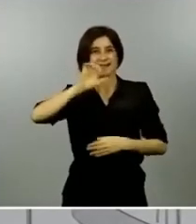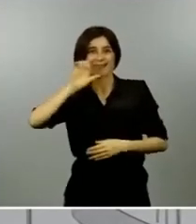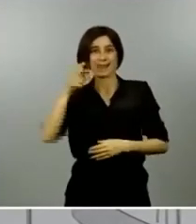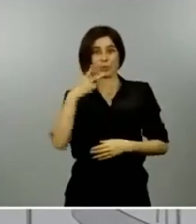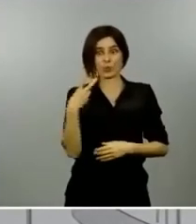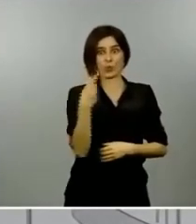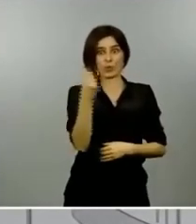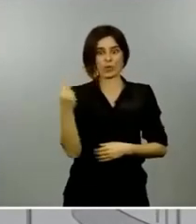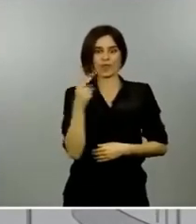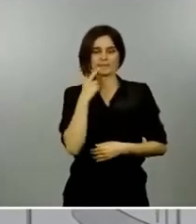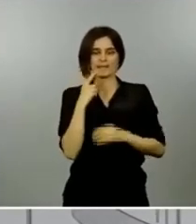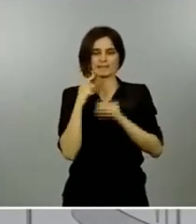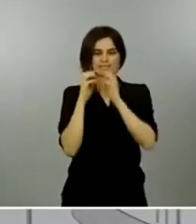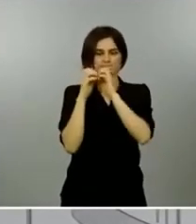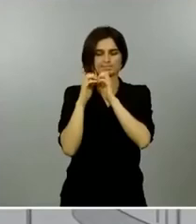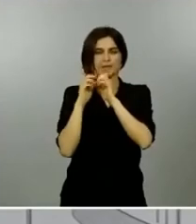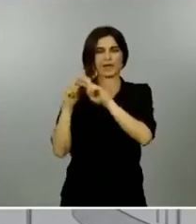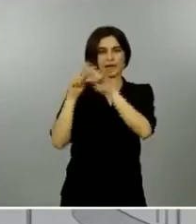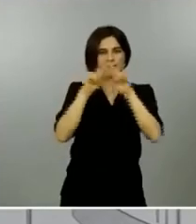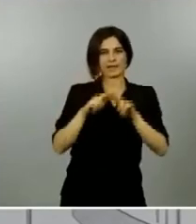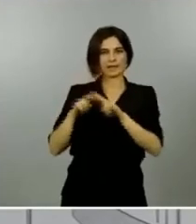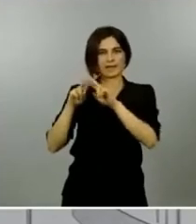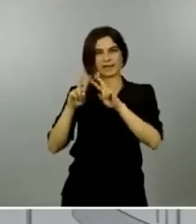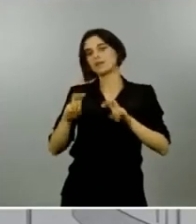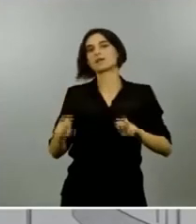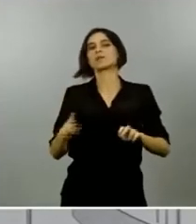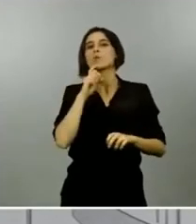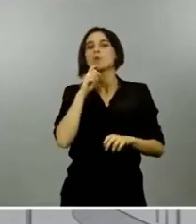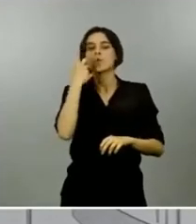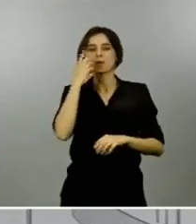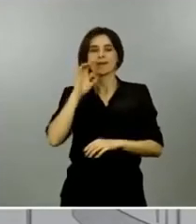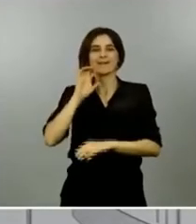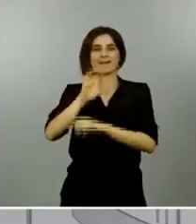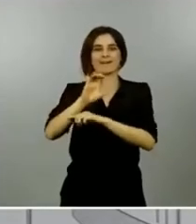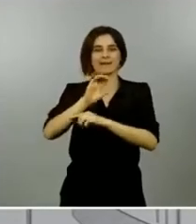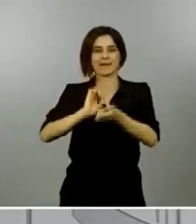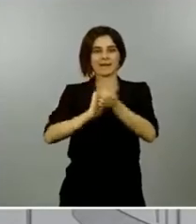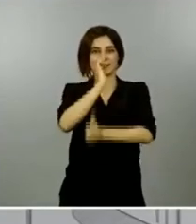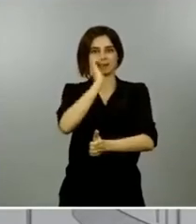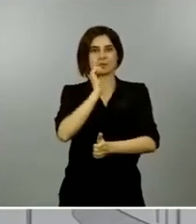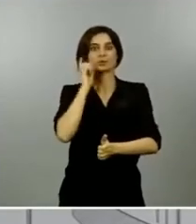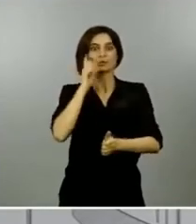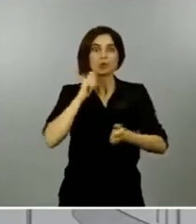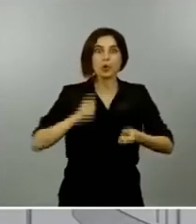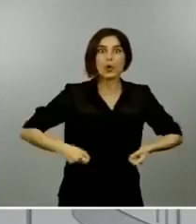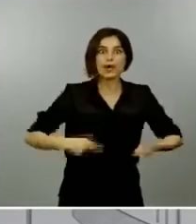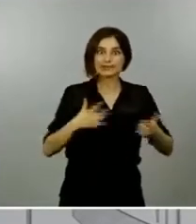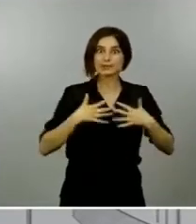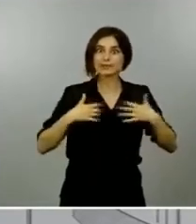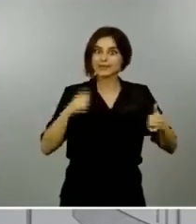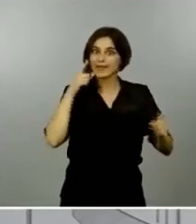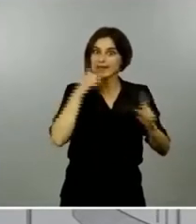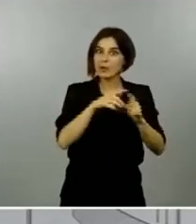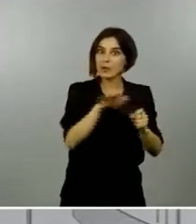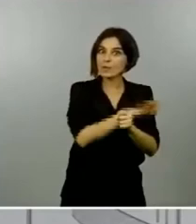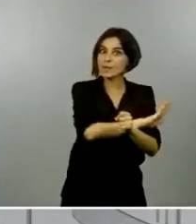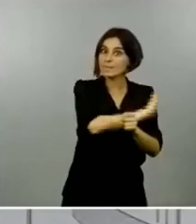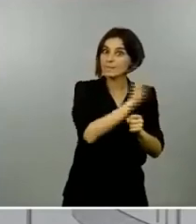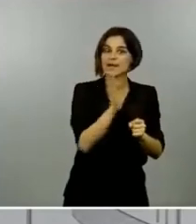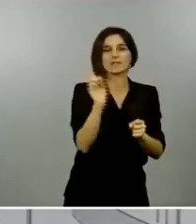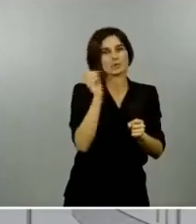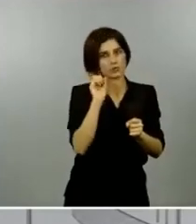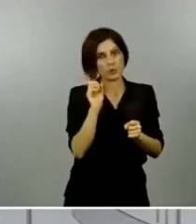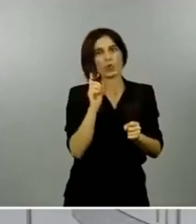crédito precautoria sin ninguna otra condicionalidad que sea precisamente la del gasto sanitario y otros gastos vinculados con la crisis